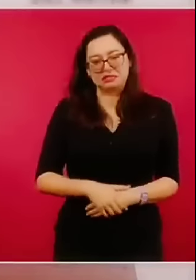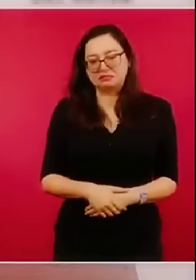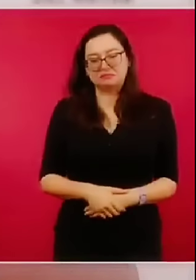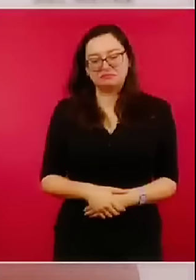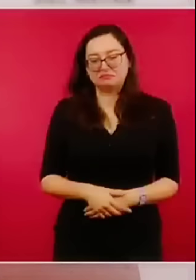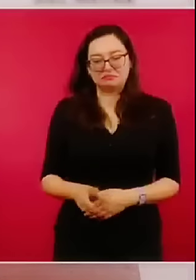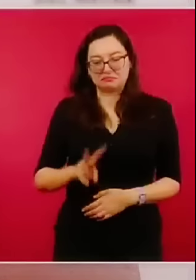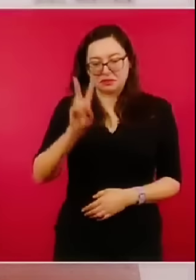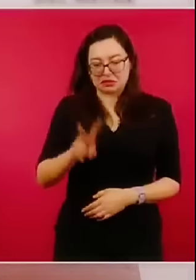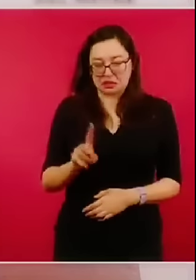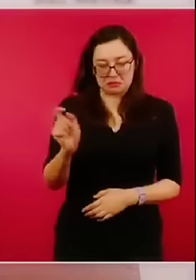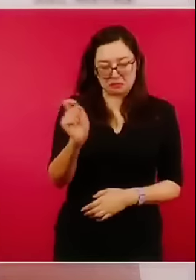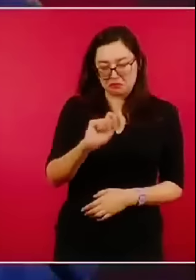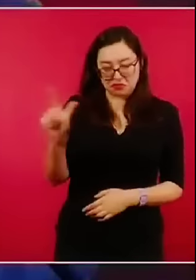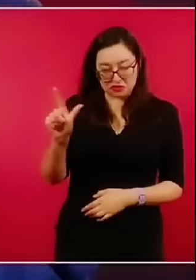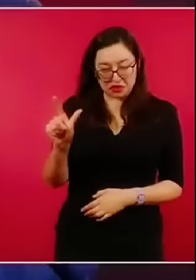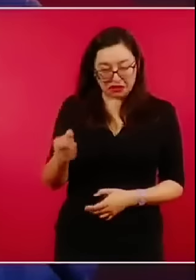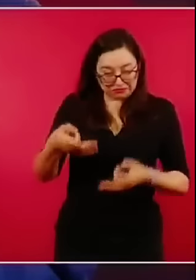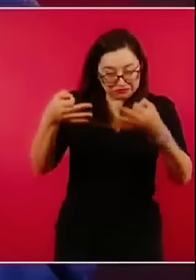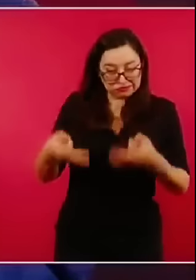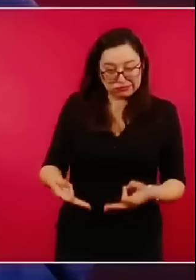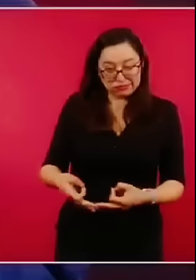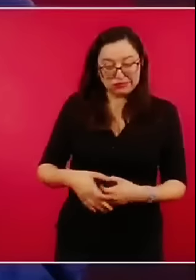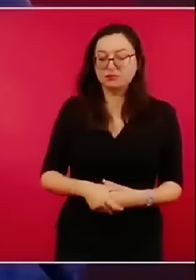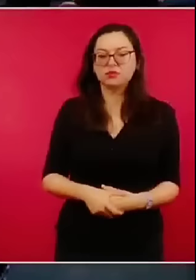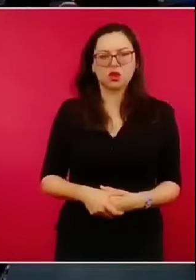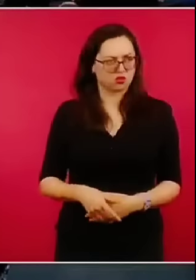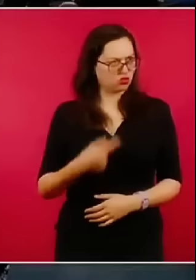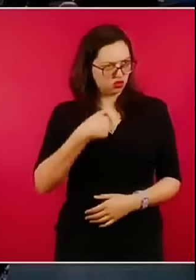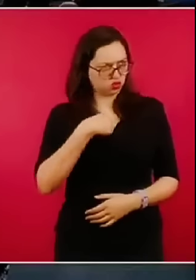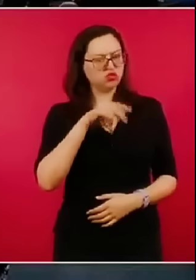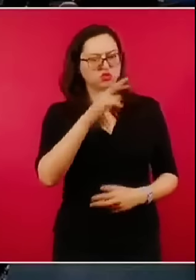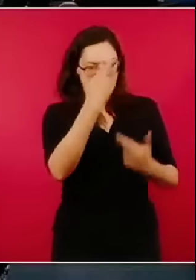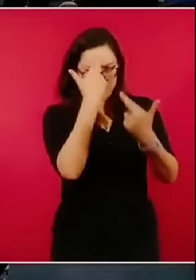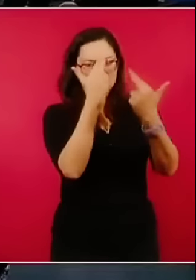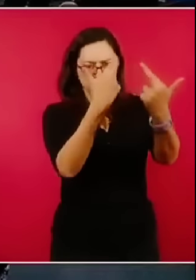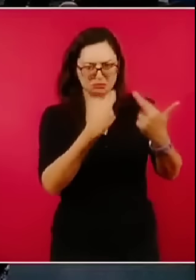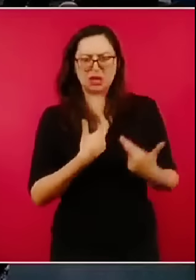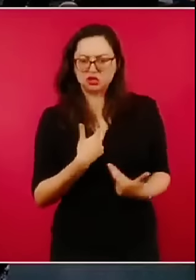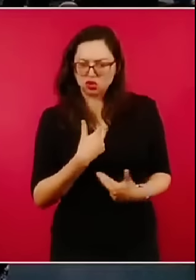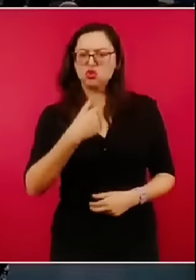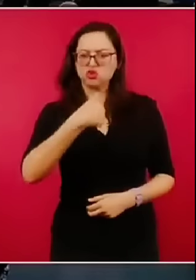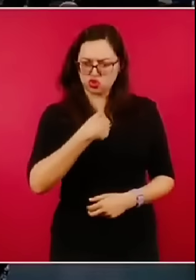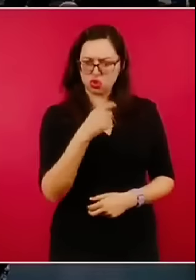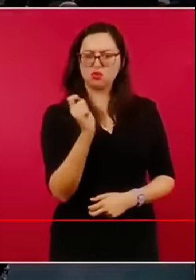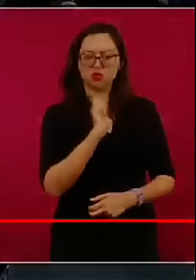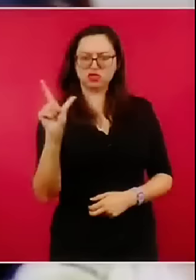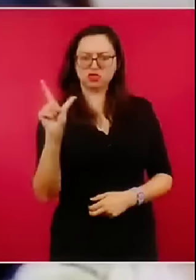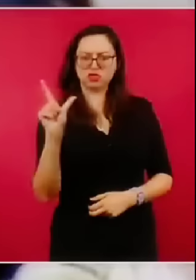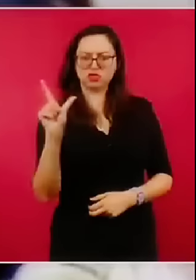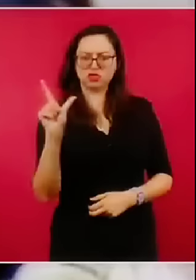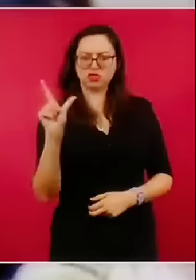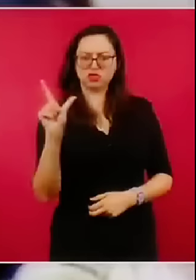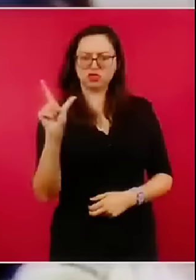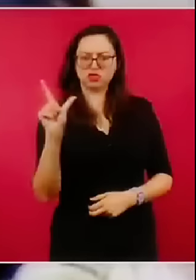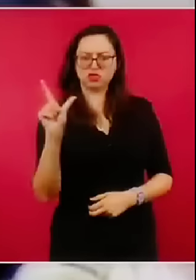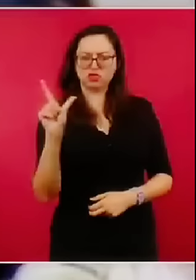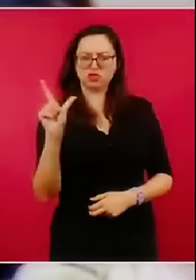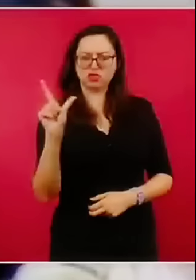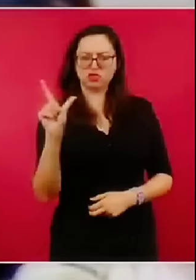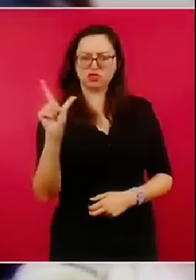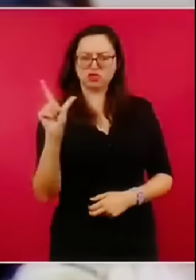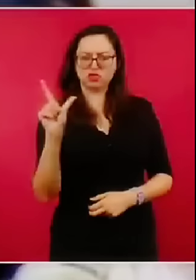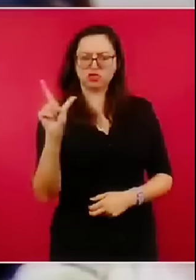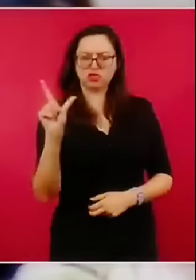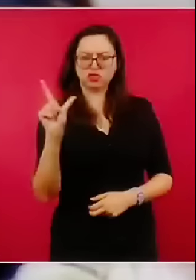son objetivos y no son profesionales. No, sí somos objetivos y le pido respeto porque sí somos profesionales. Hasta que por fin alguien